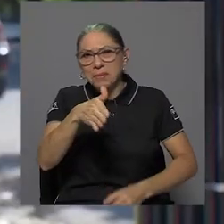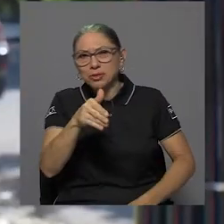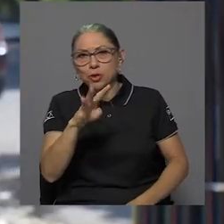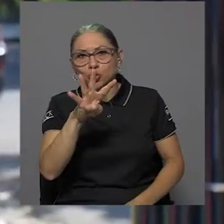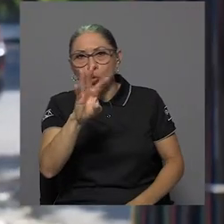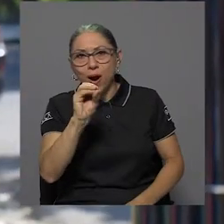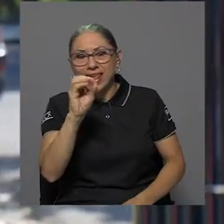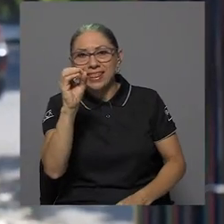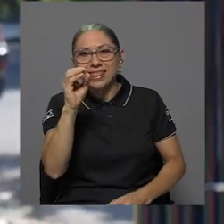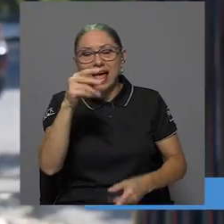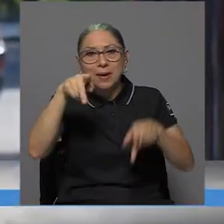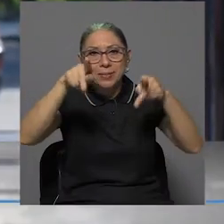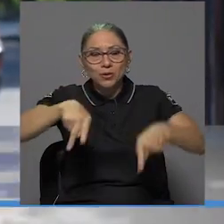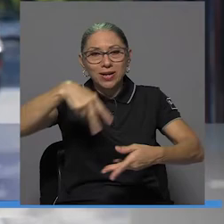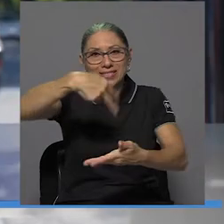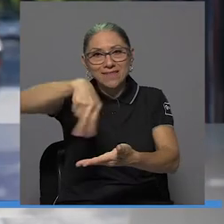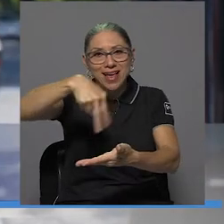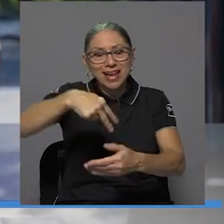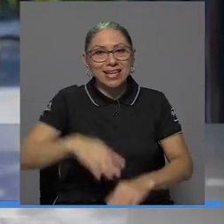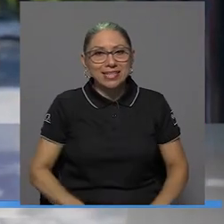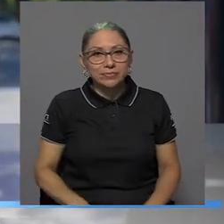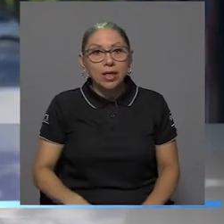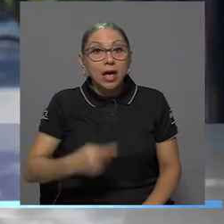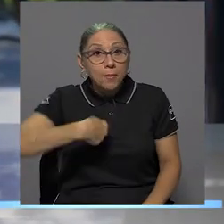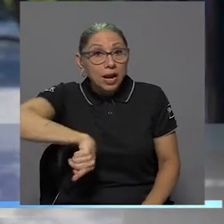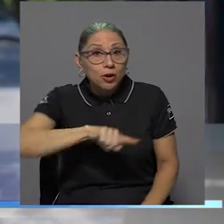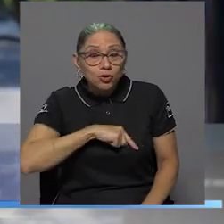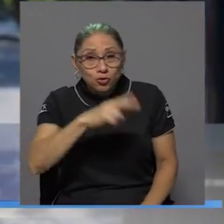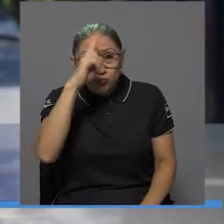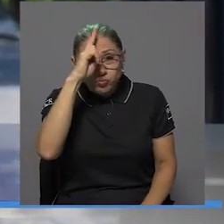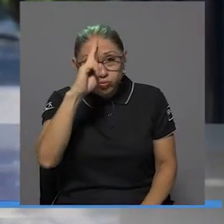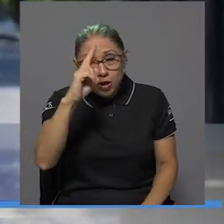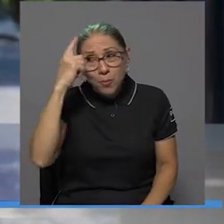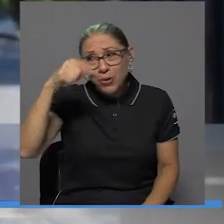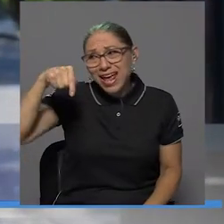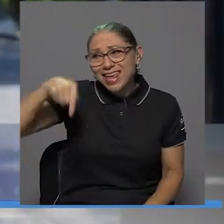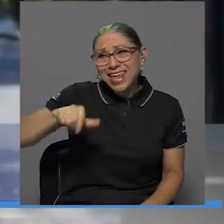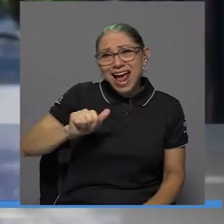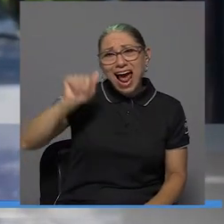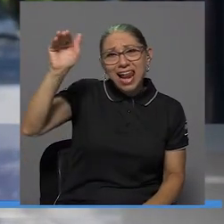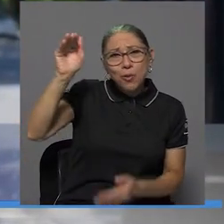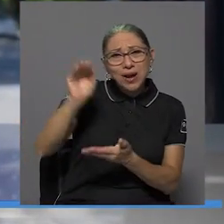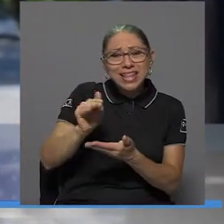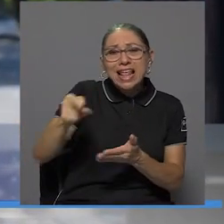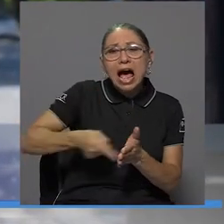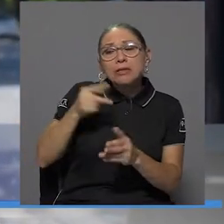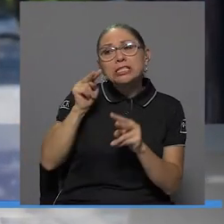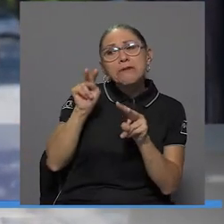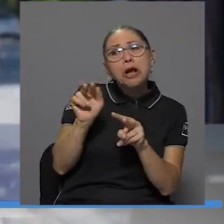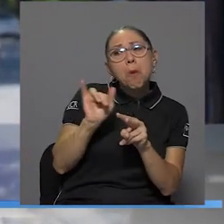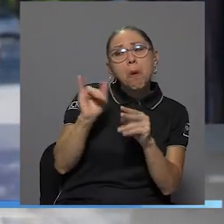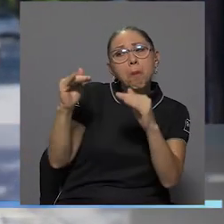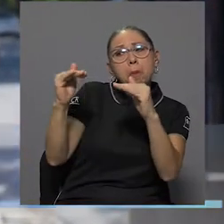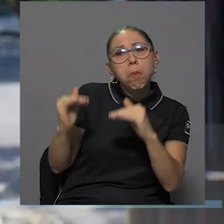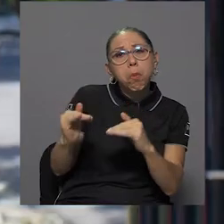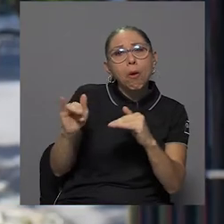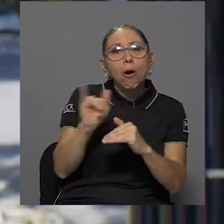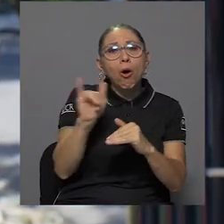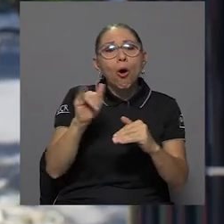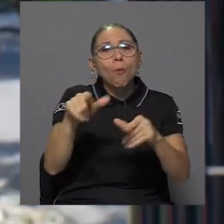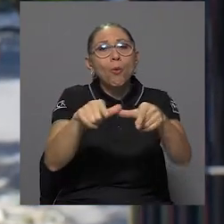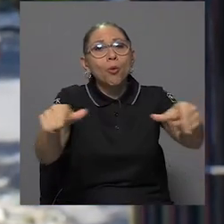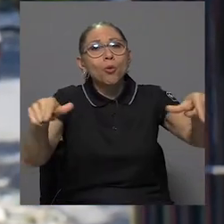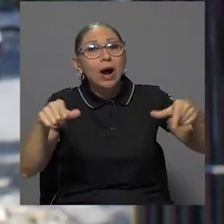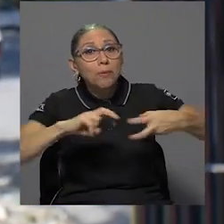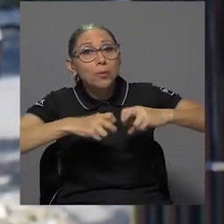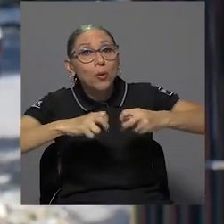Para nosotros es un gran honor, más que todo, como en La Juelita a veces como marginado, que es como un canto problemático y todo,